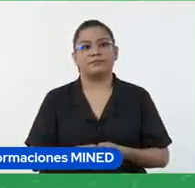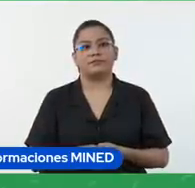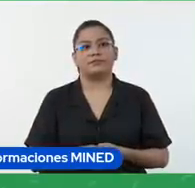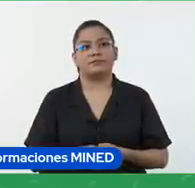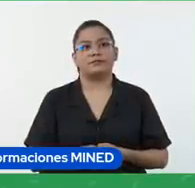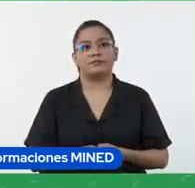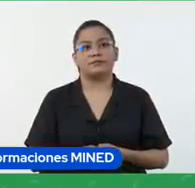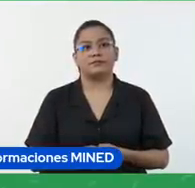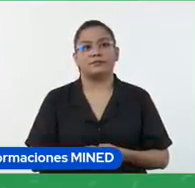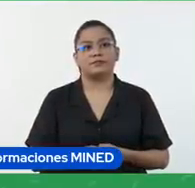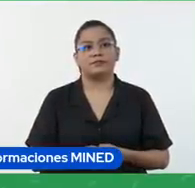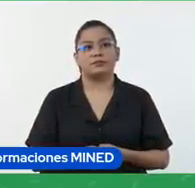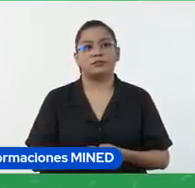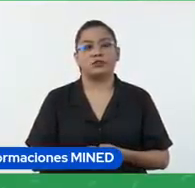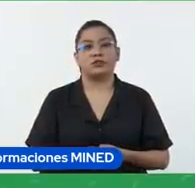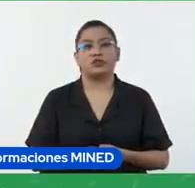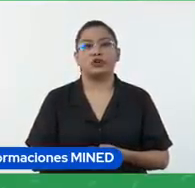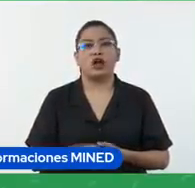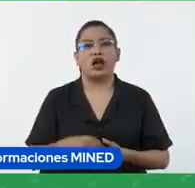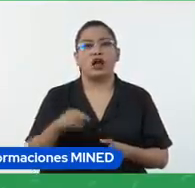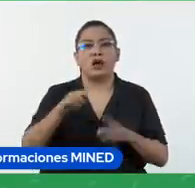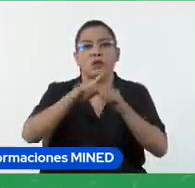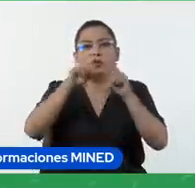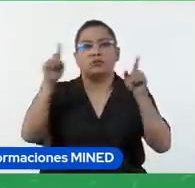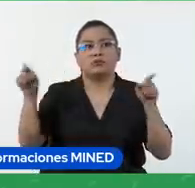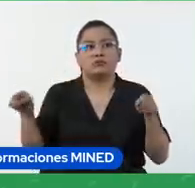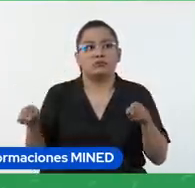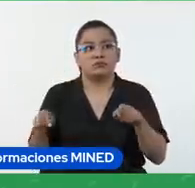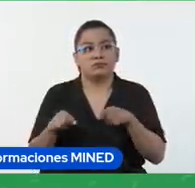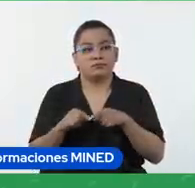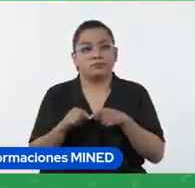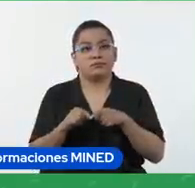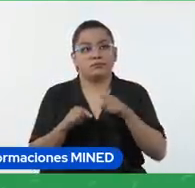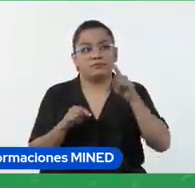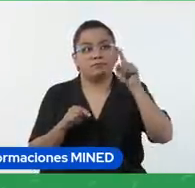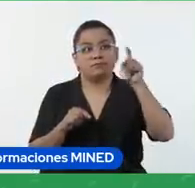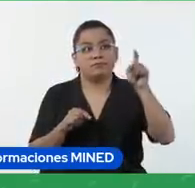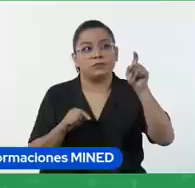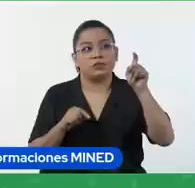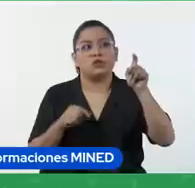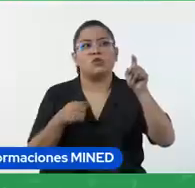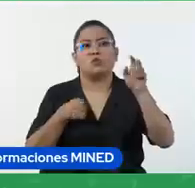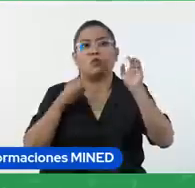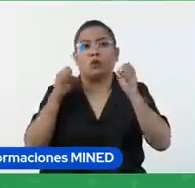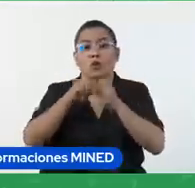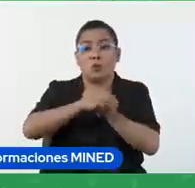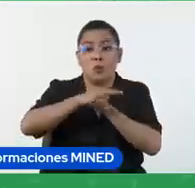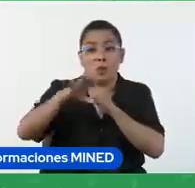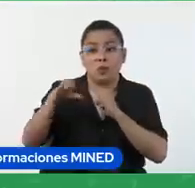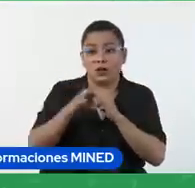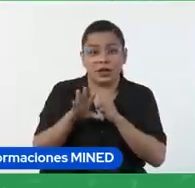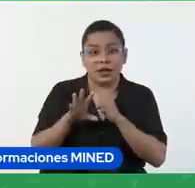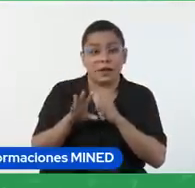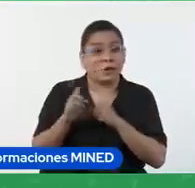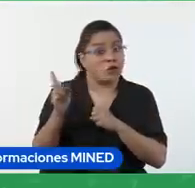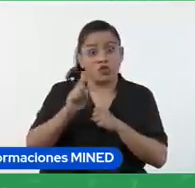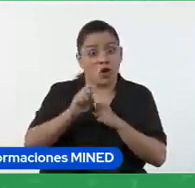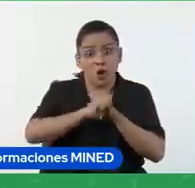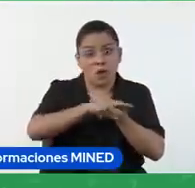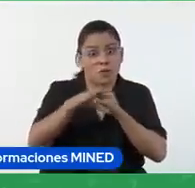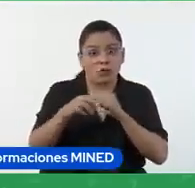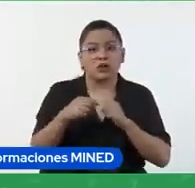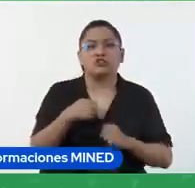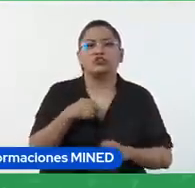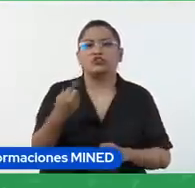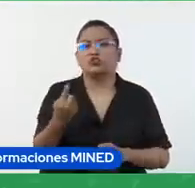yo solo tengo que publicar mientras no lo publique solo yo lo puedo ver pero también